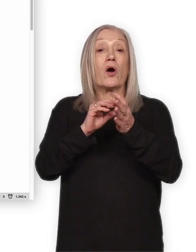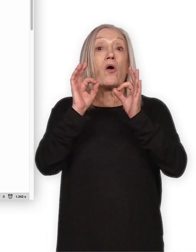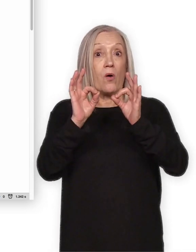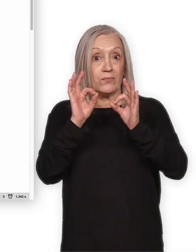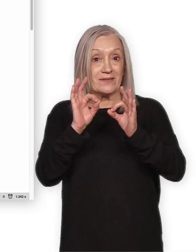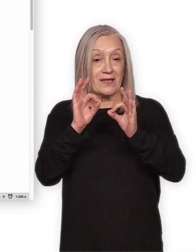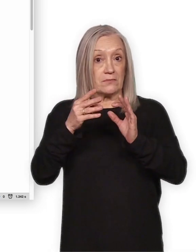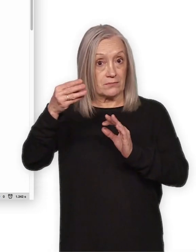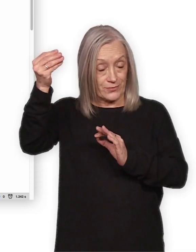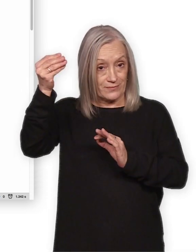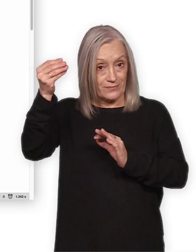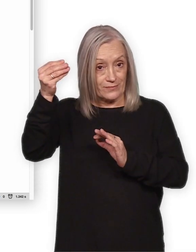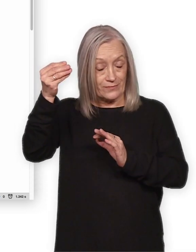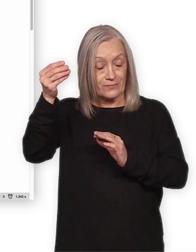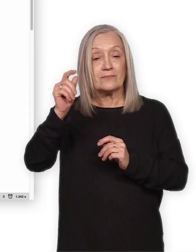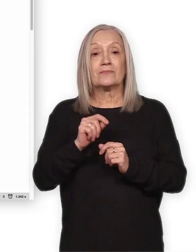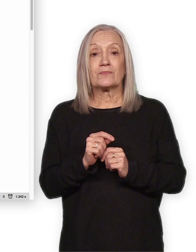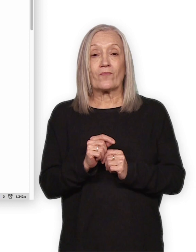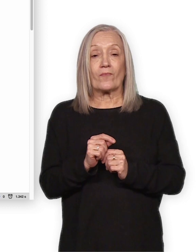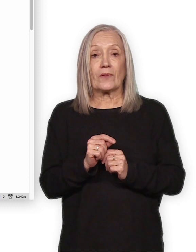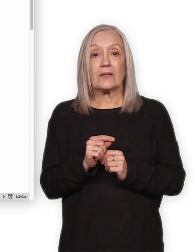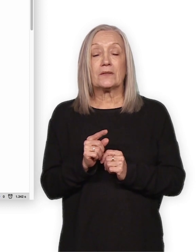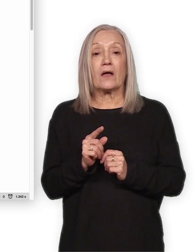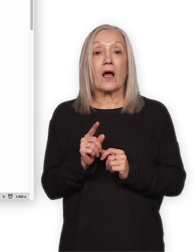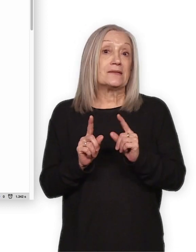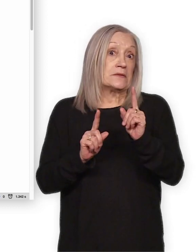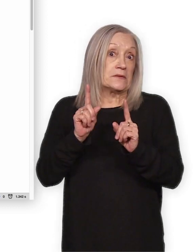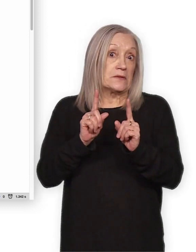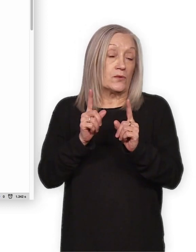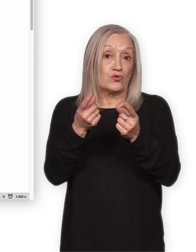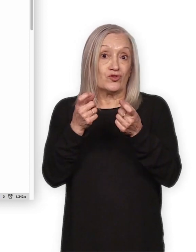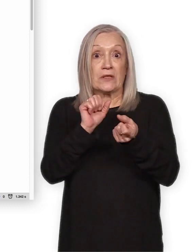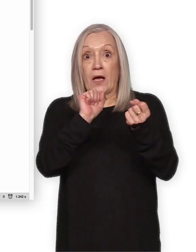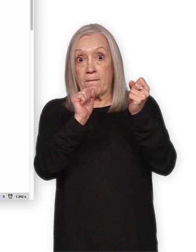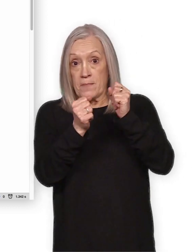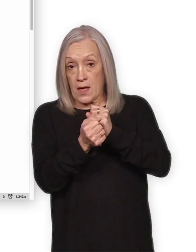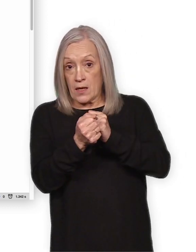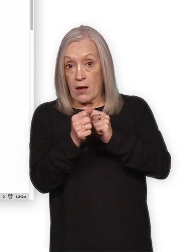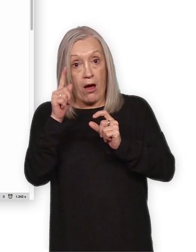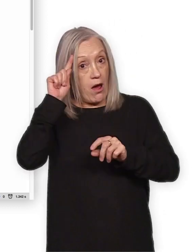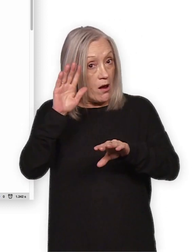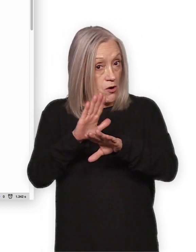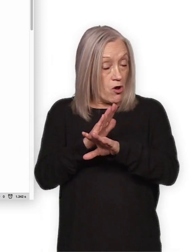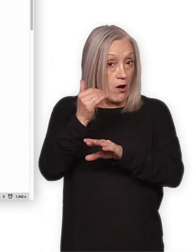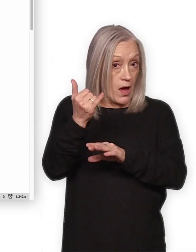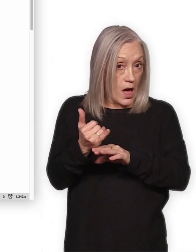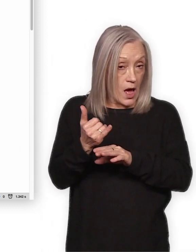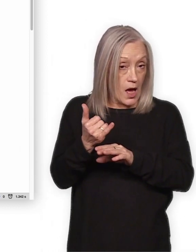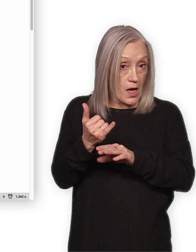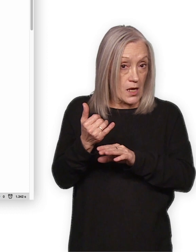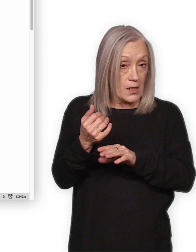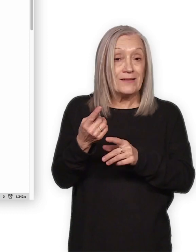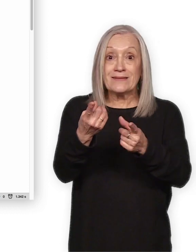el color rojo es más intenso. También resaltado en rojo estarán los campos no completados con la